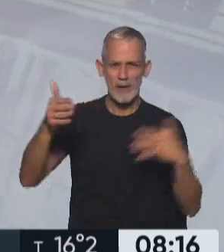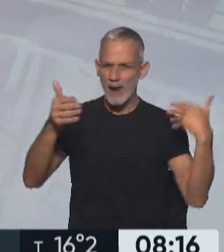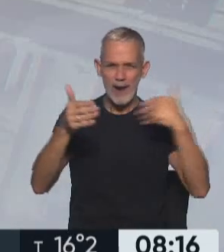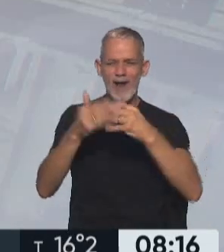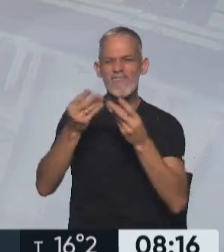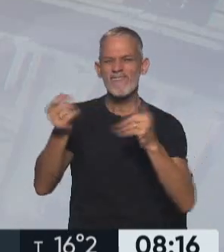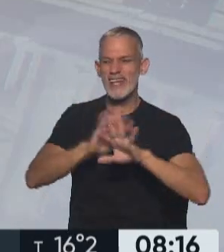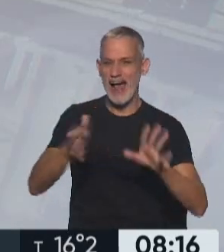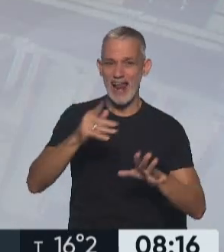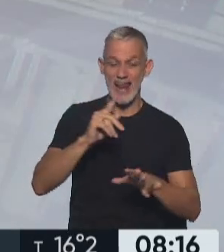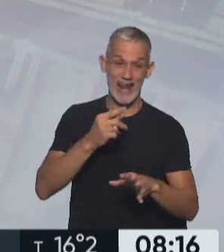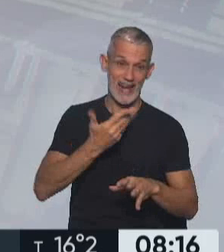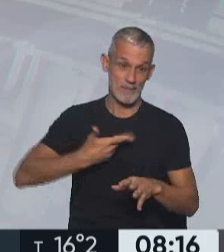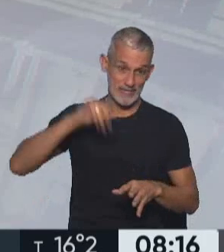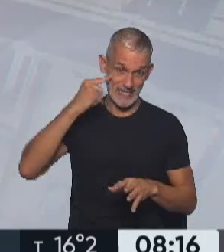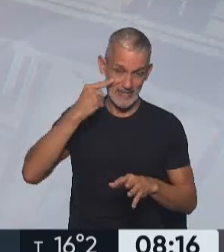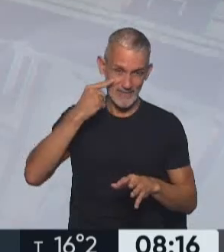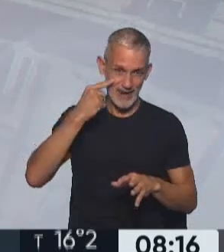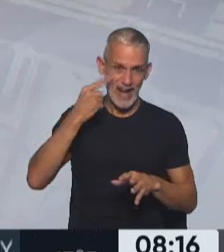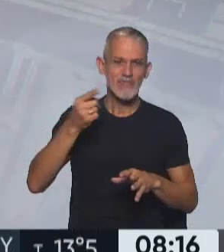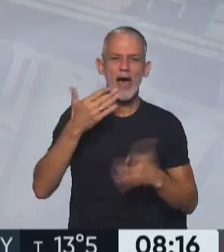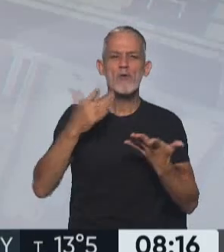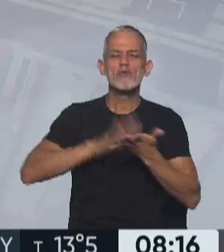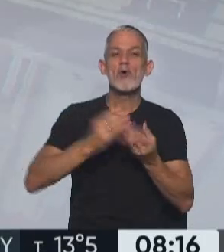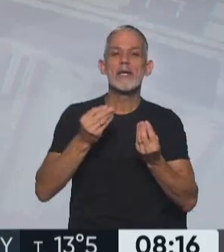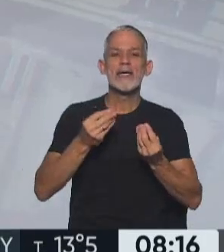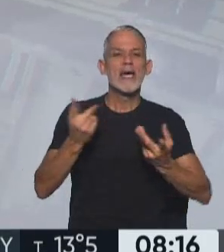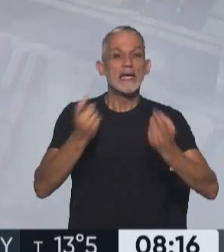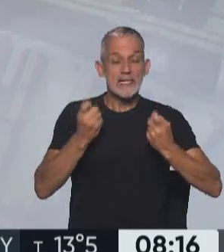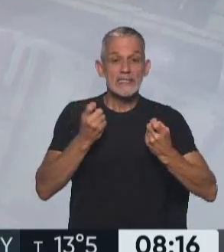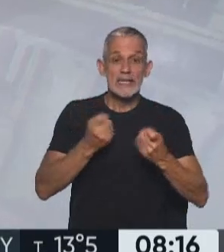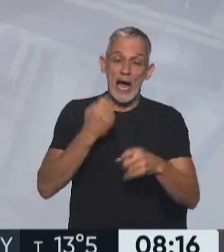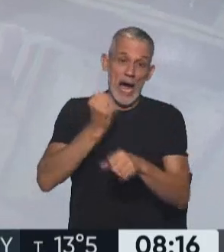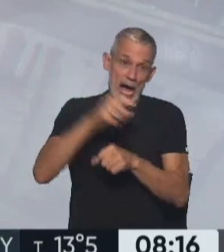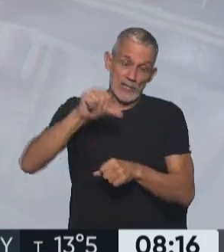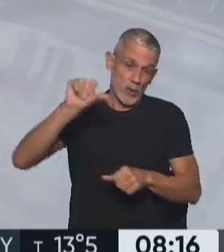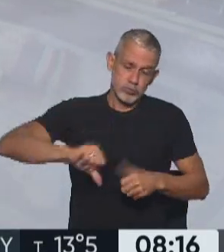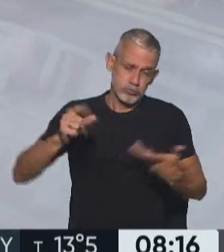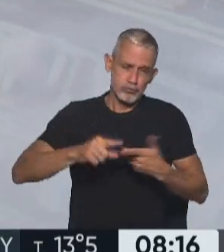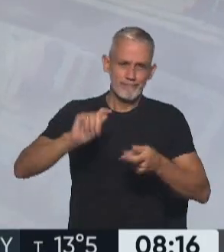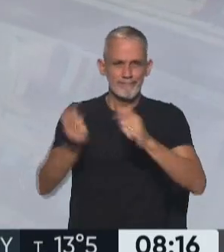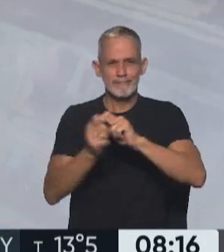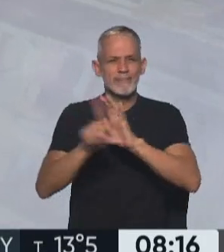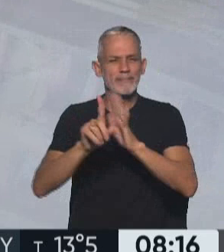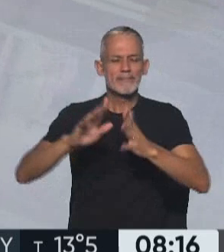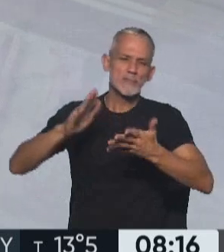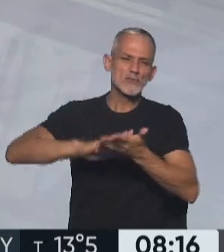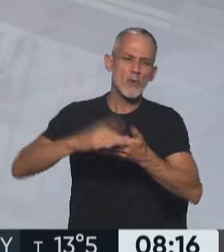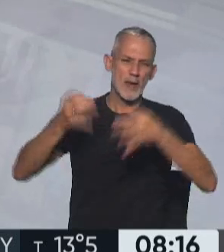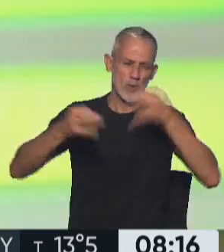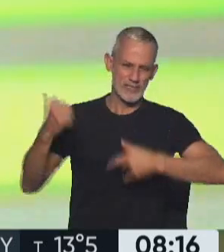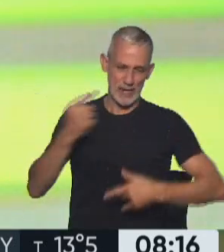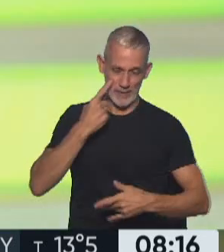la entrevista el presidente habló de esa necesidad trunca hasta ahora de reformar el sistema judicial y dijo esto.